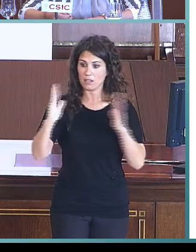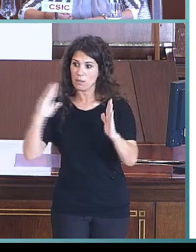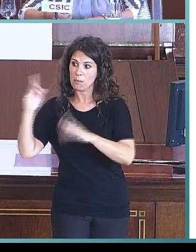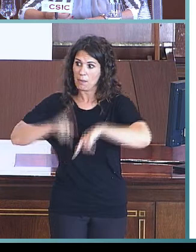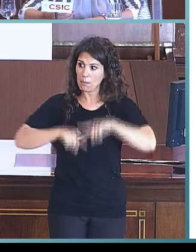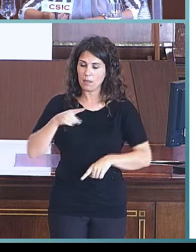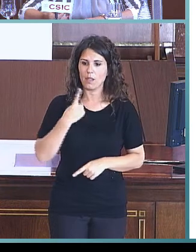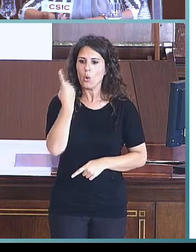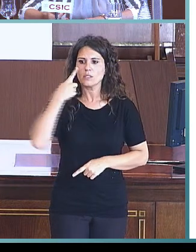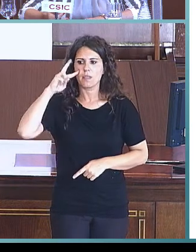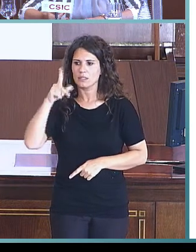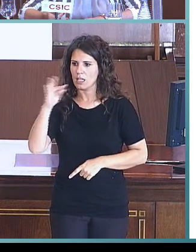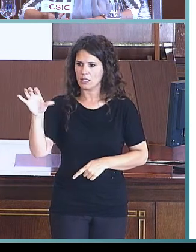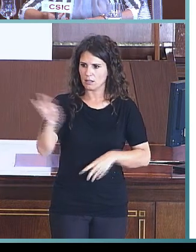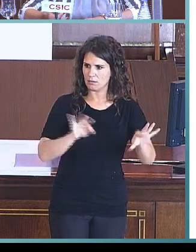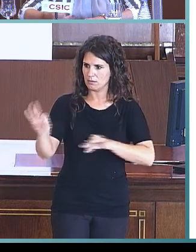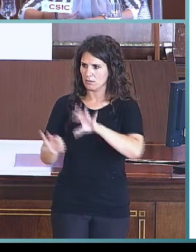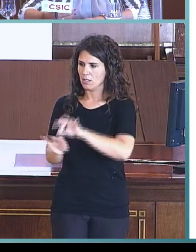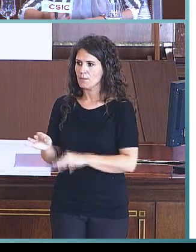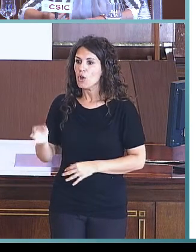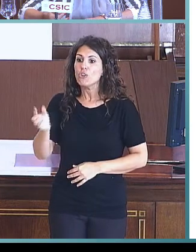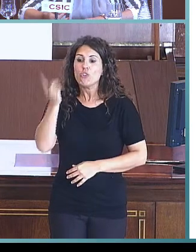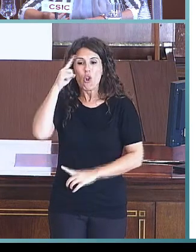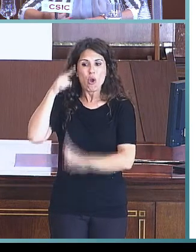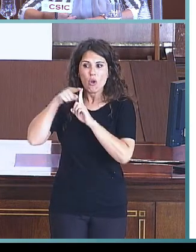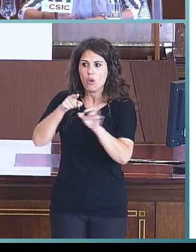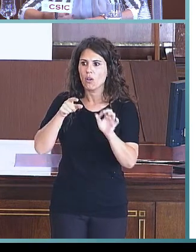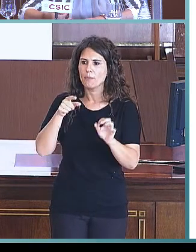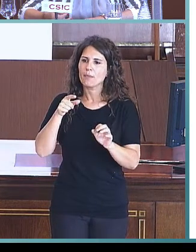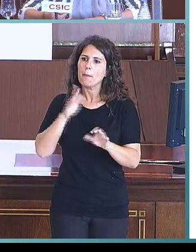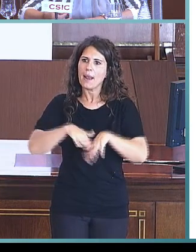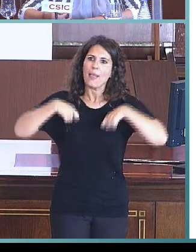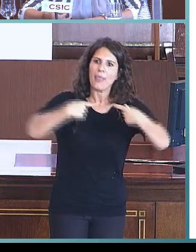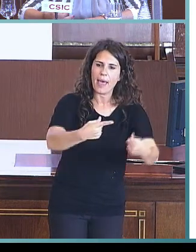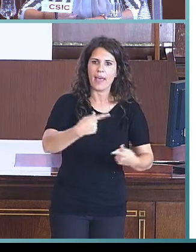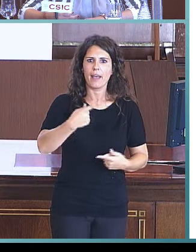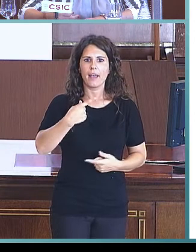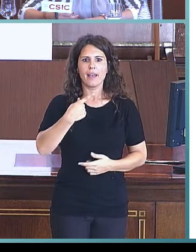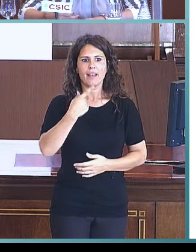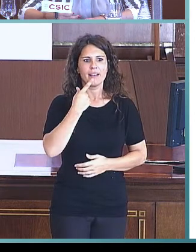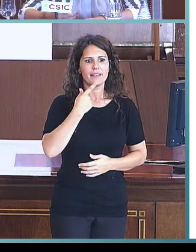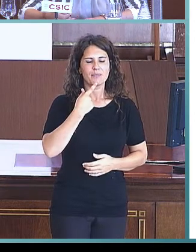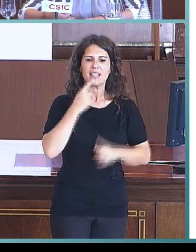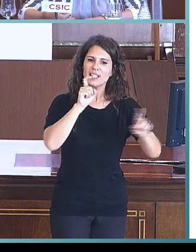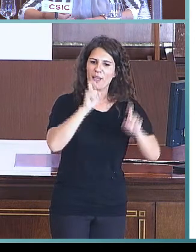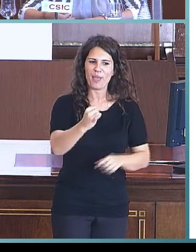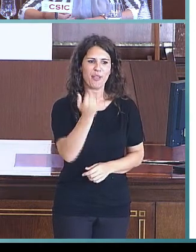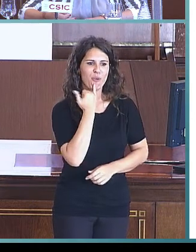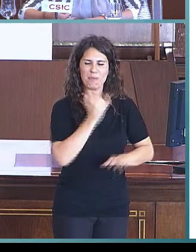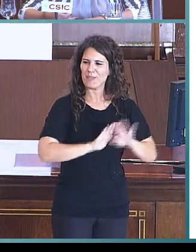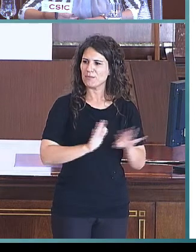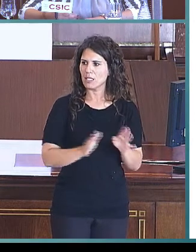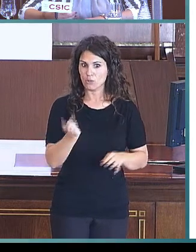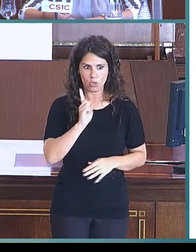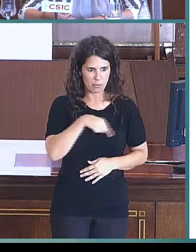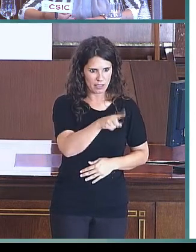Inestimable porque no solo es de cara a los chavales, a los alumnos, en la enseñanza de un idioma, sino en un asesoramiento al